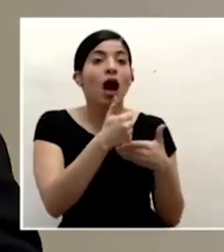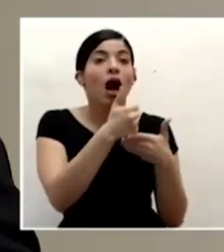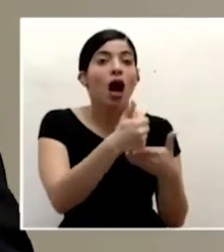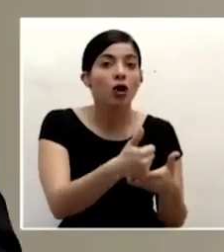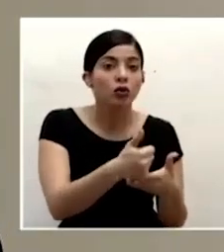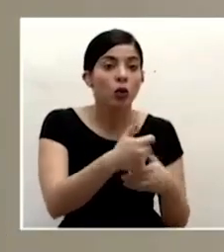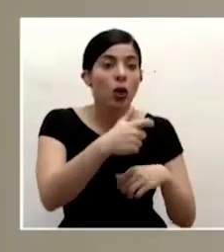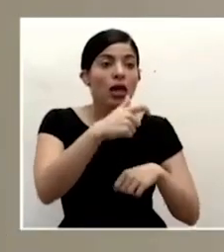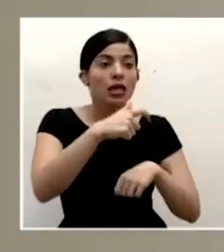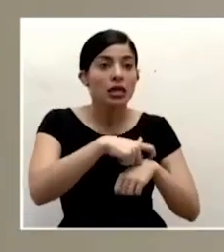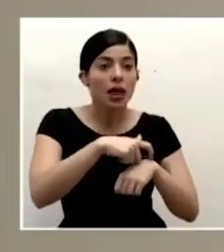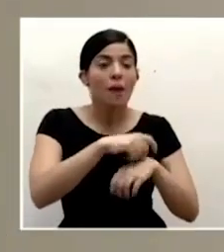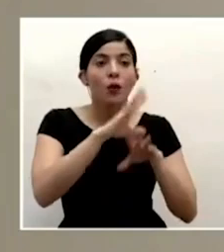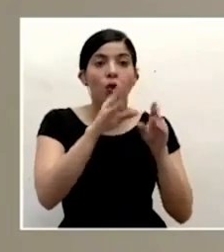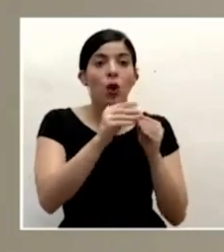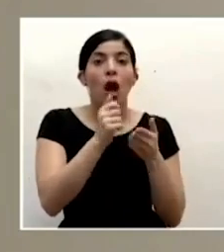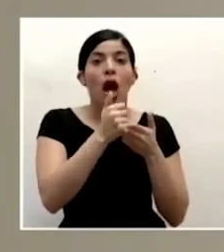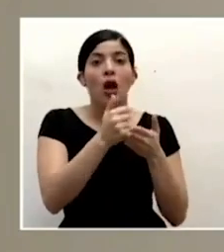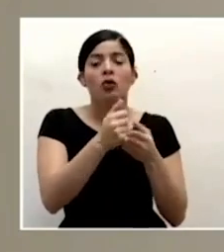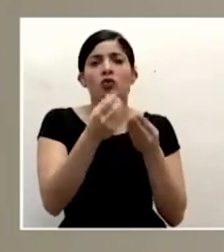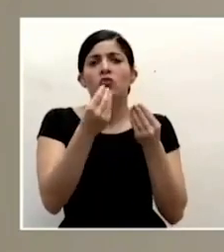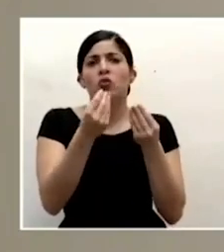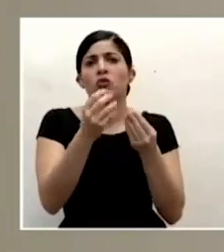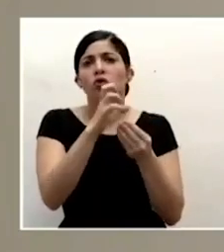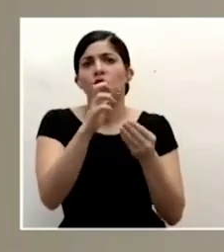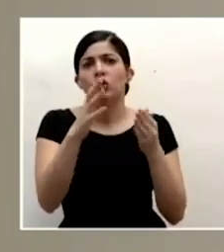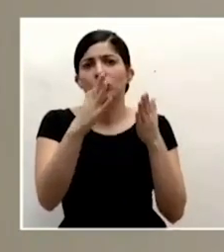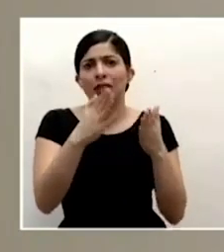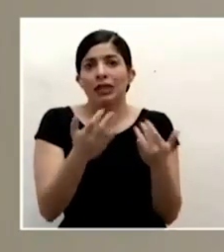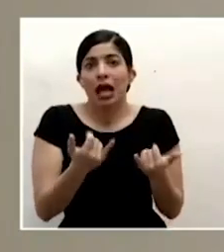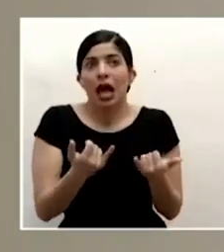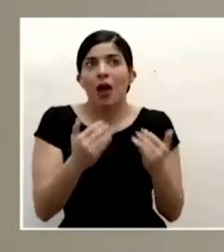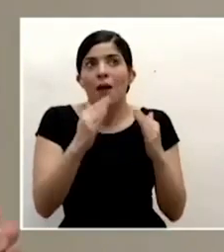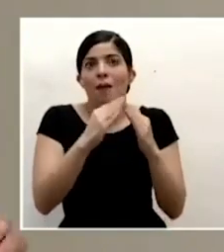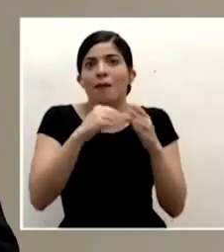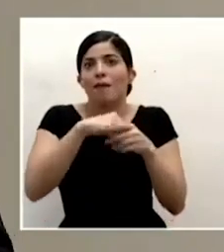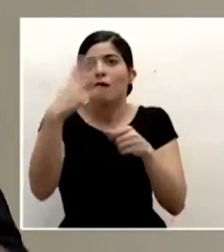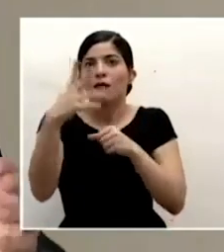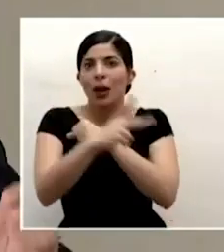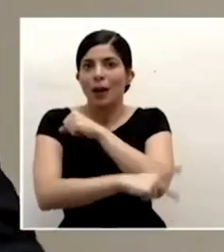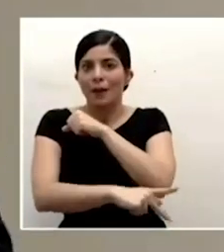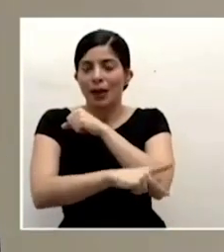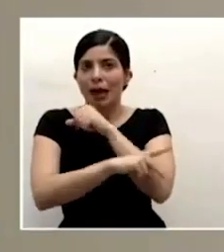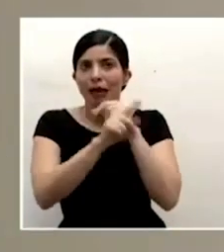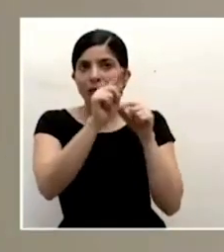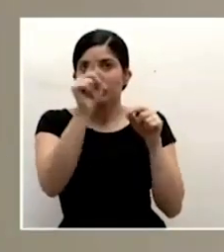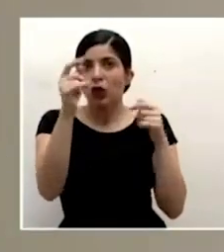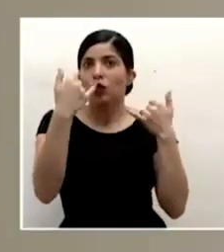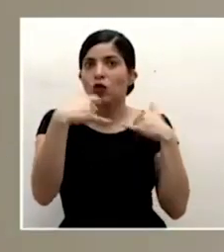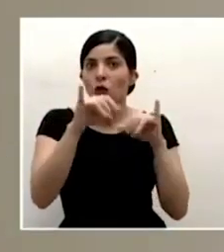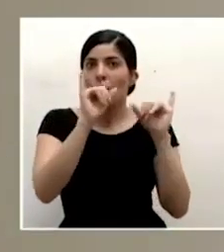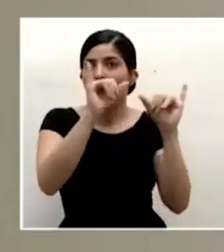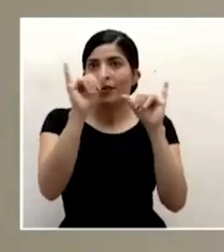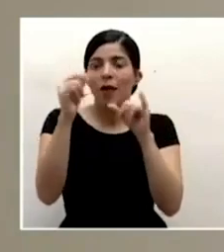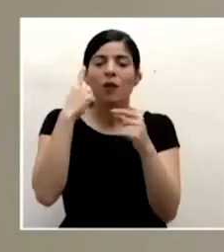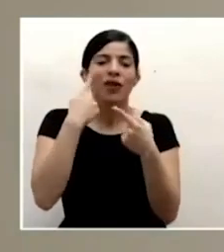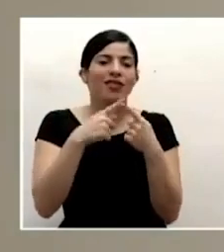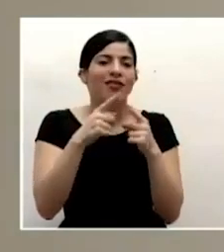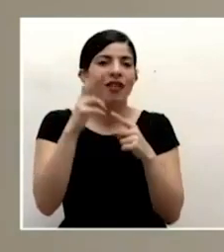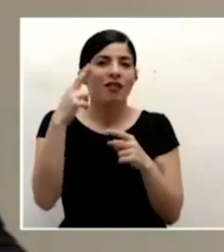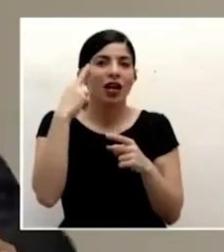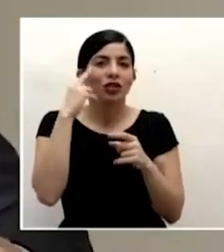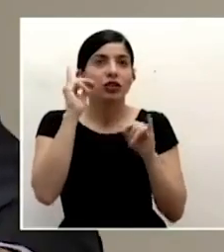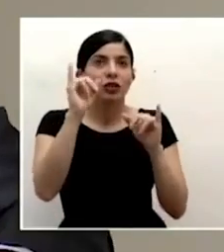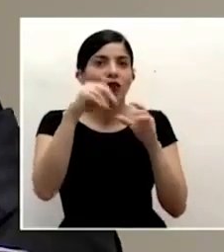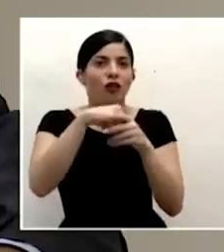cantidad de costarricenses que se encuentran en el exterior en ese momento y aún se encuentran por diferentes motivos la